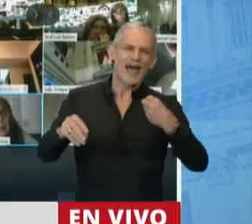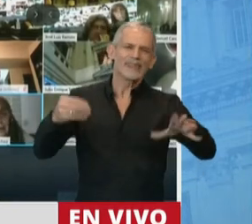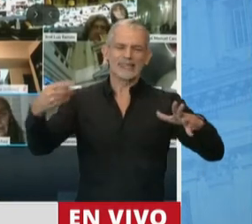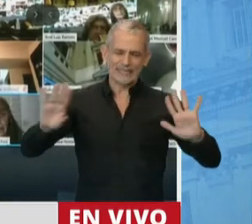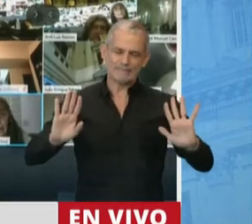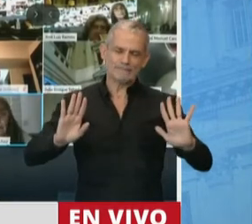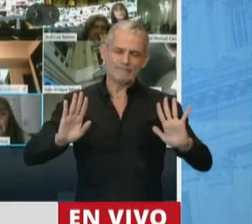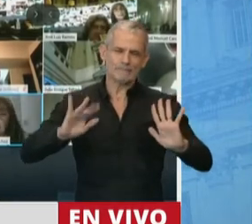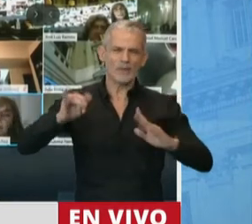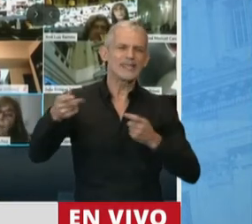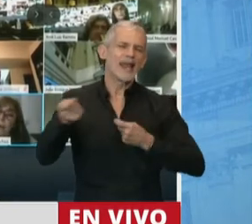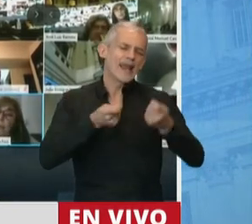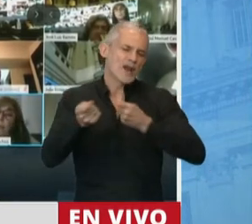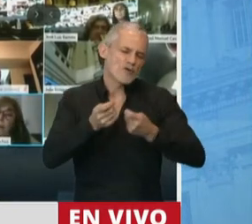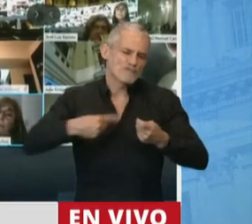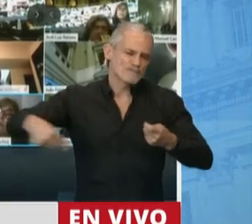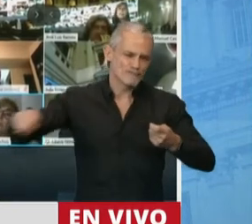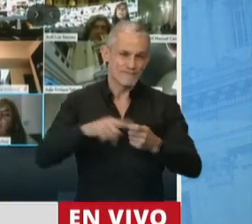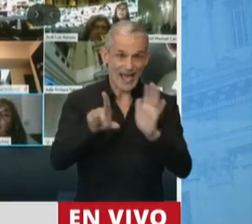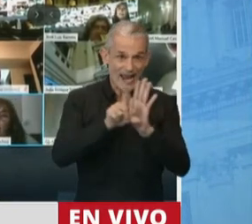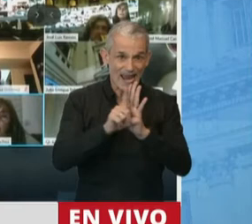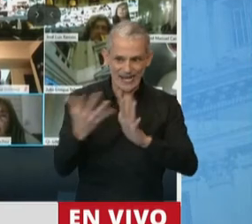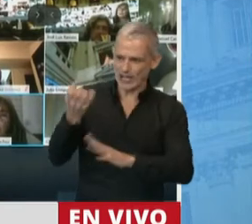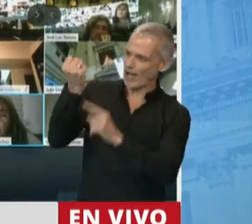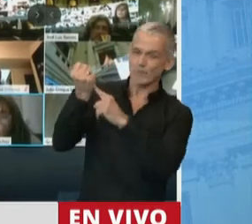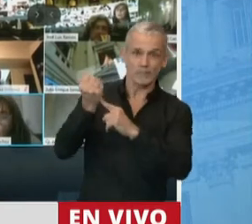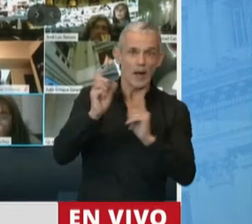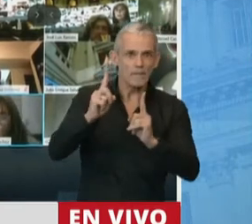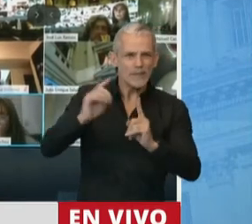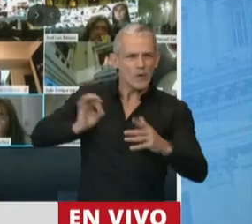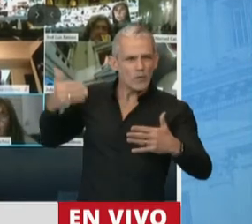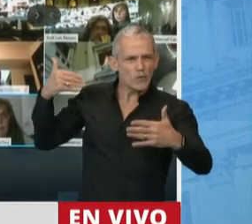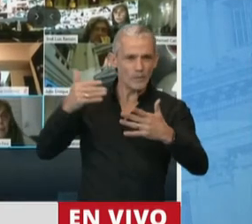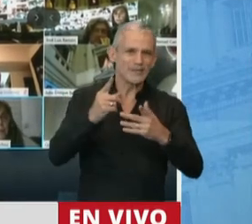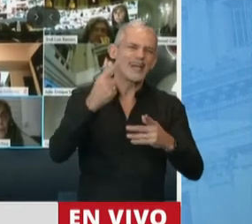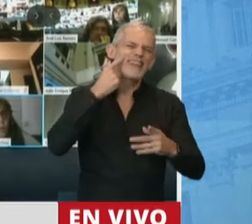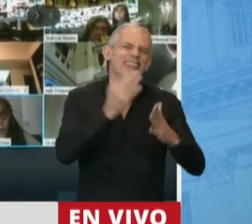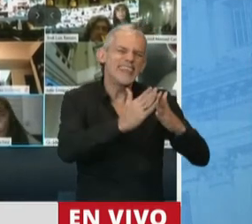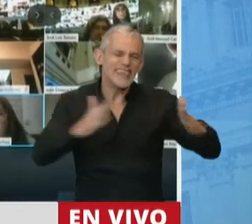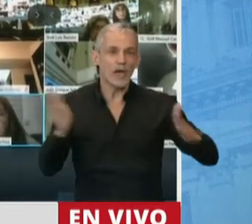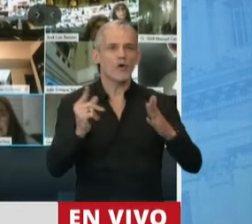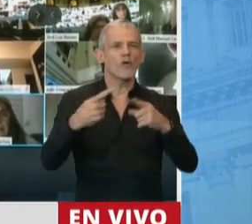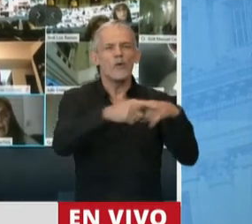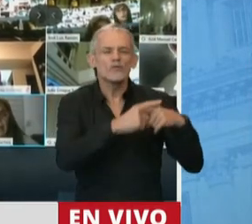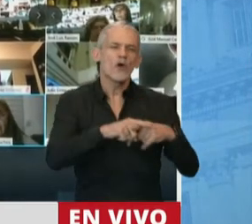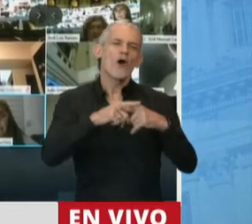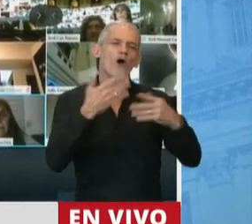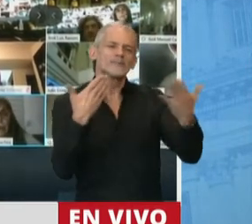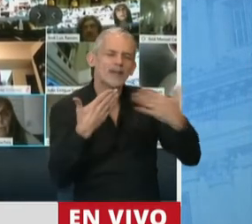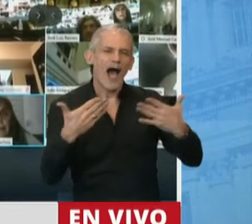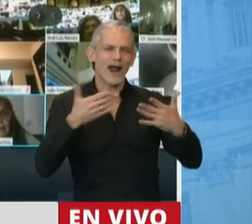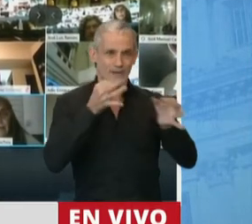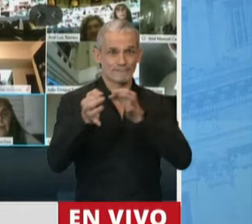que sin lugar a dudas, como lo dijimos a lo largo de todos estos días de discusión, de charla, de compartir,